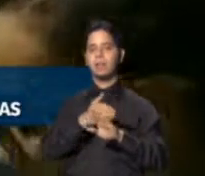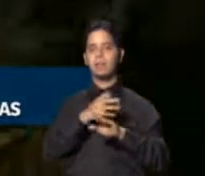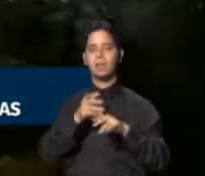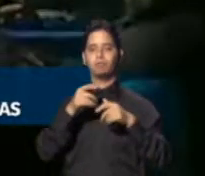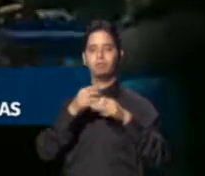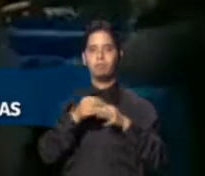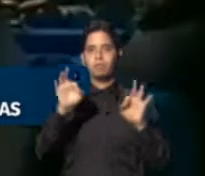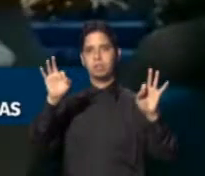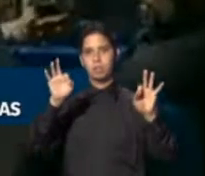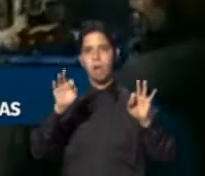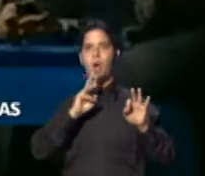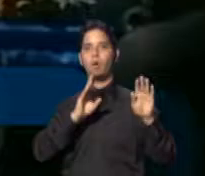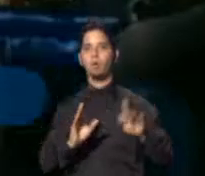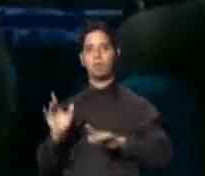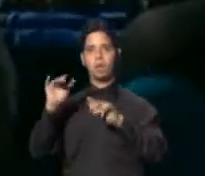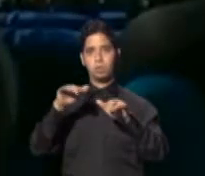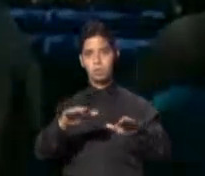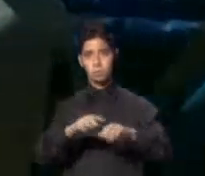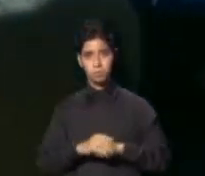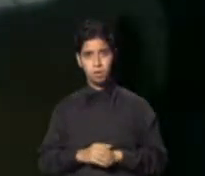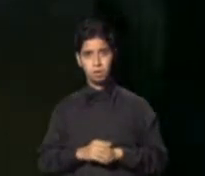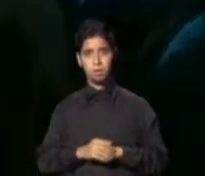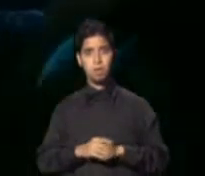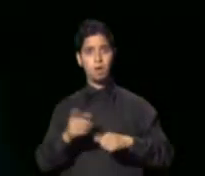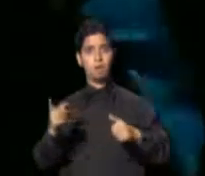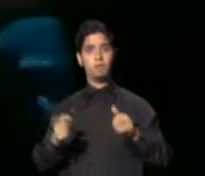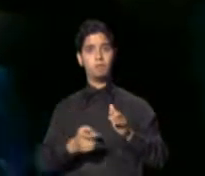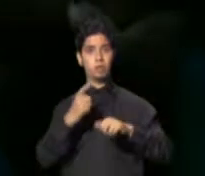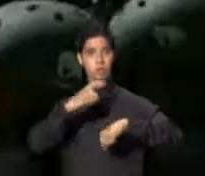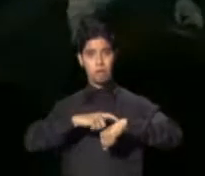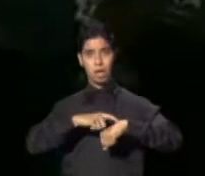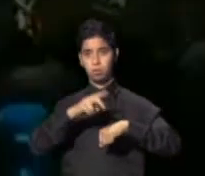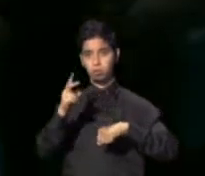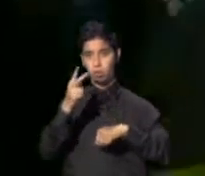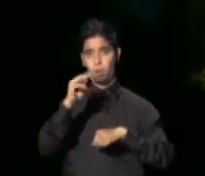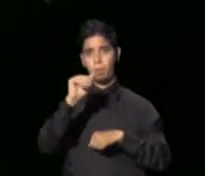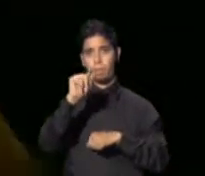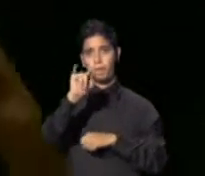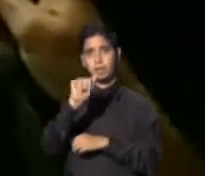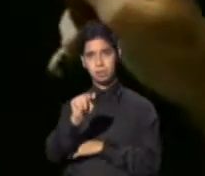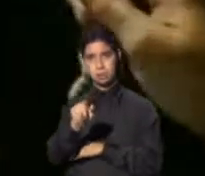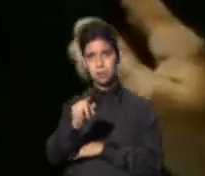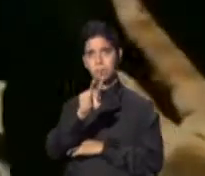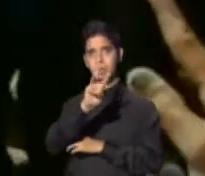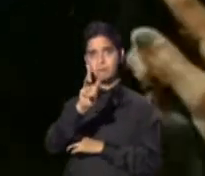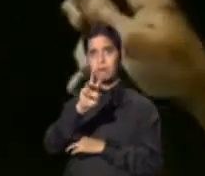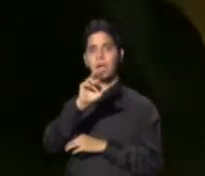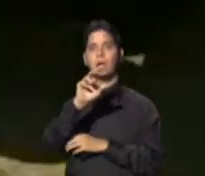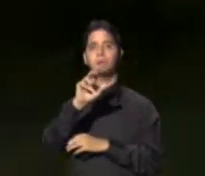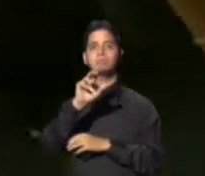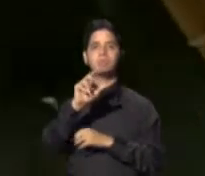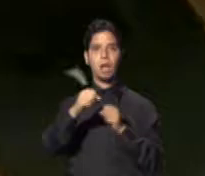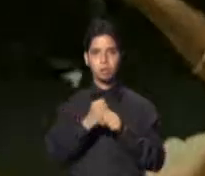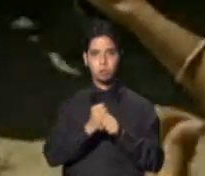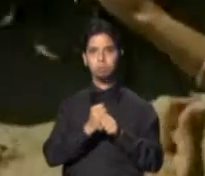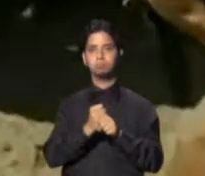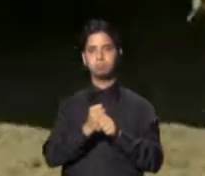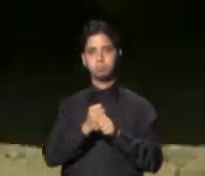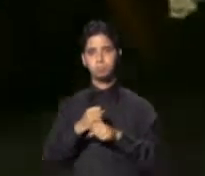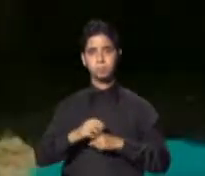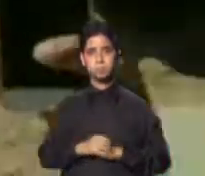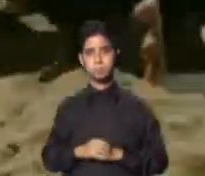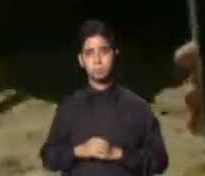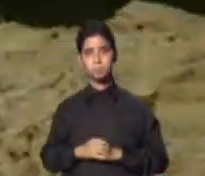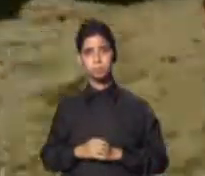Se trata de la primera vez que se liberan dos manatíes al mismo tiempo, en los 26 años del Centro de Conservación de Manatíes de Puerto Rico. El